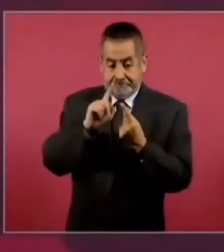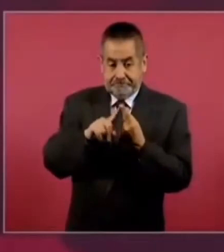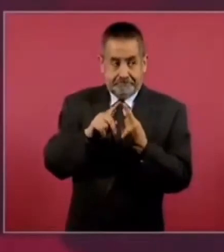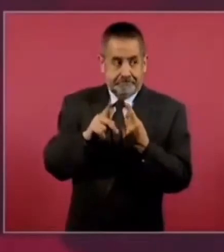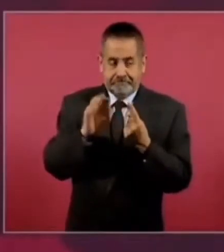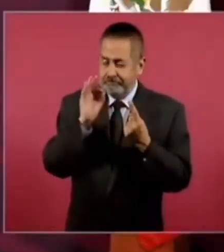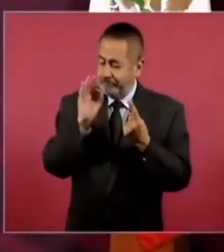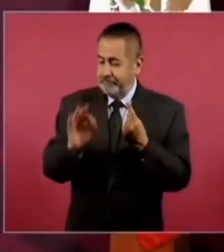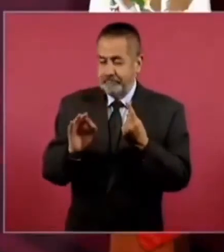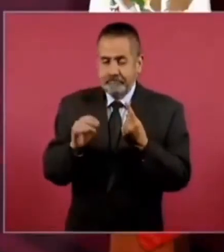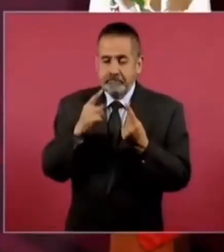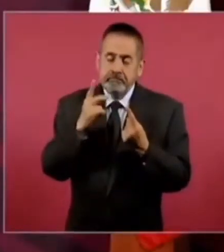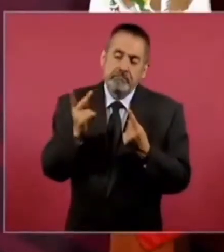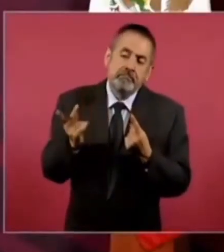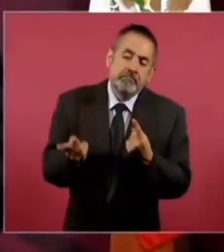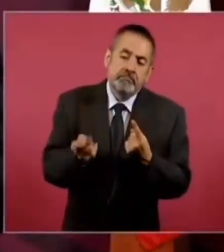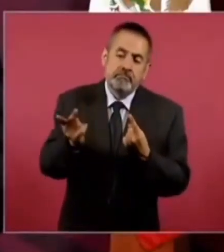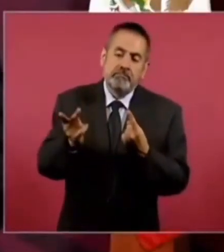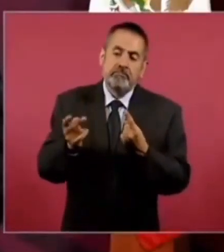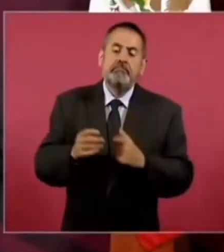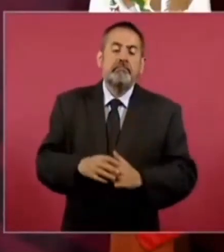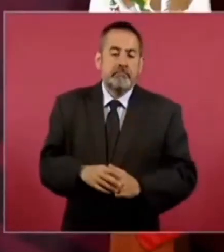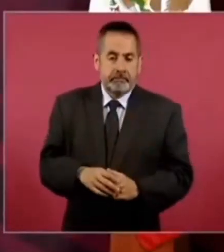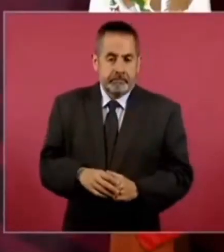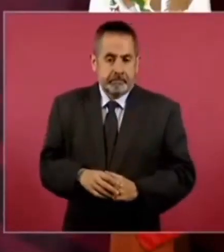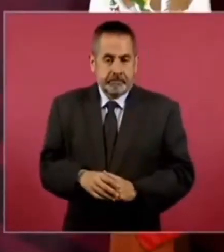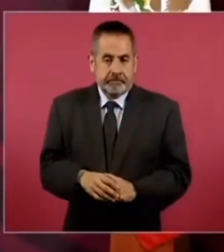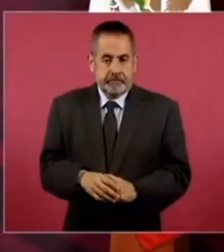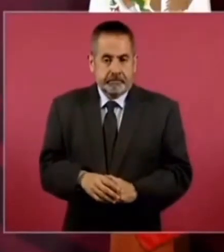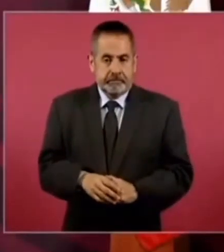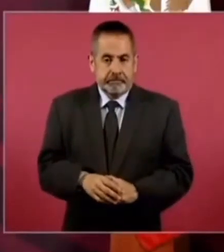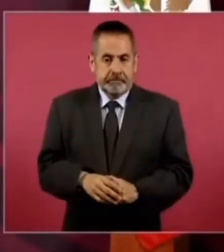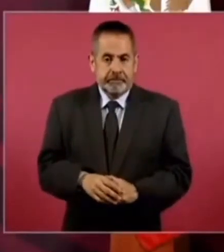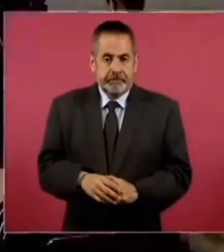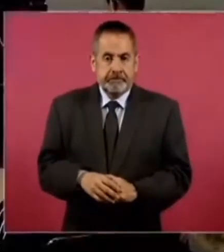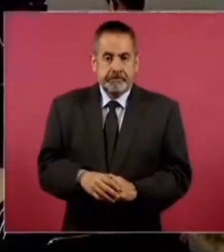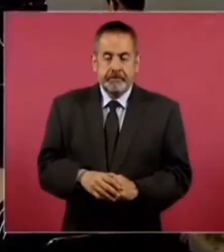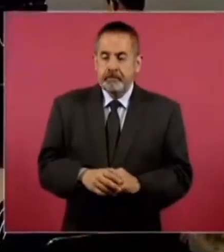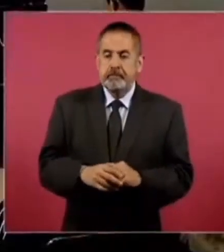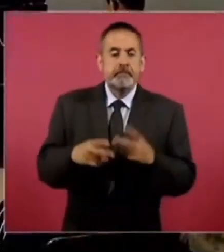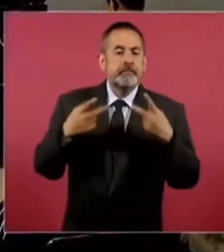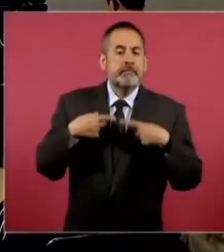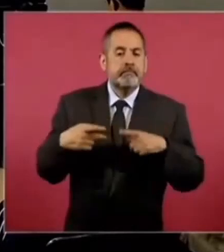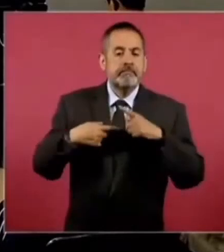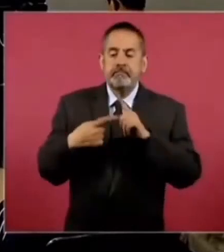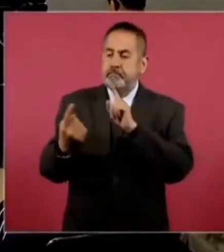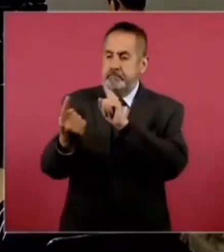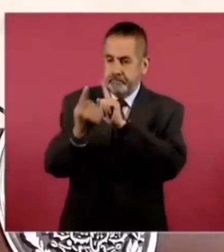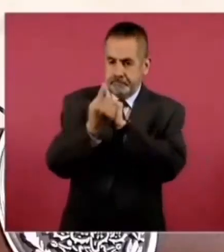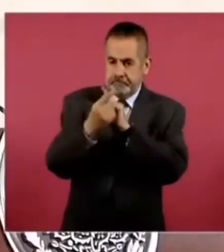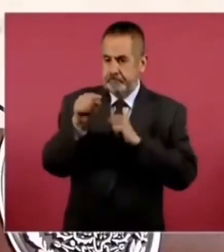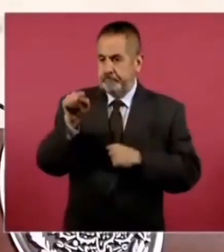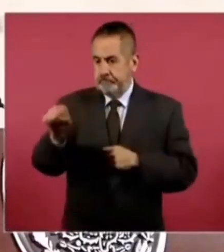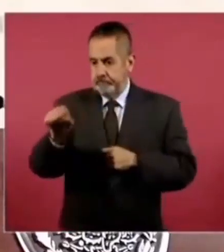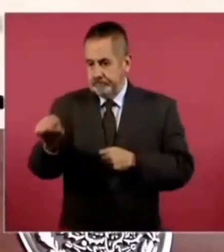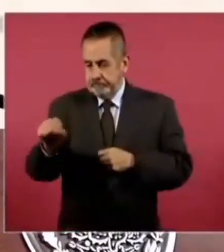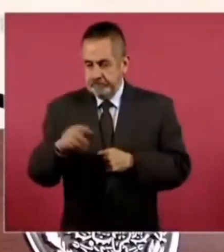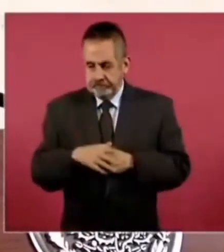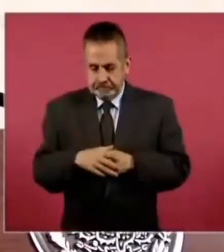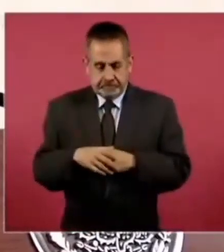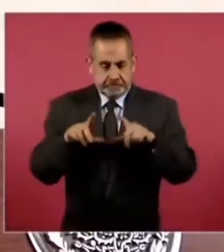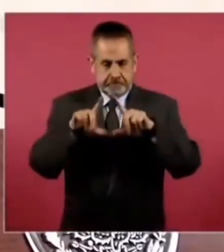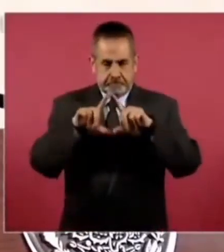Y se entregaba, al que se estaba encuestando, una boleta.